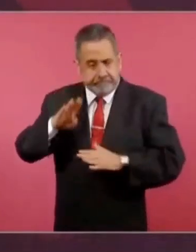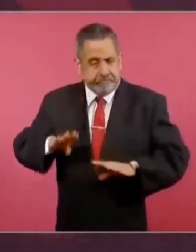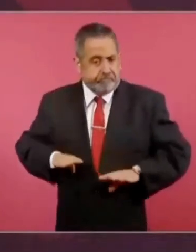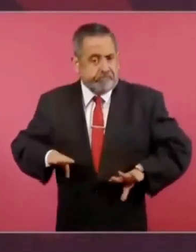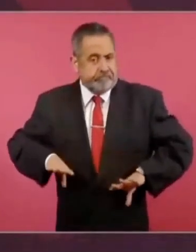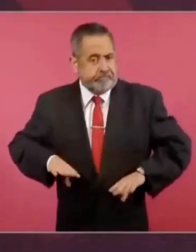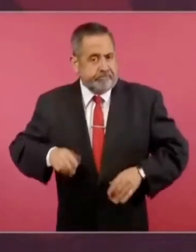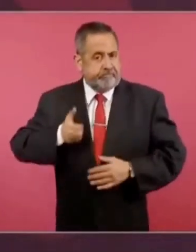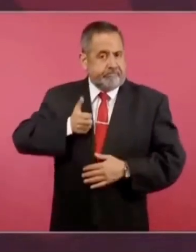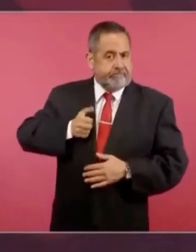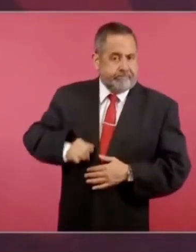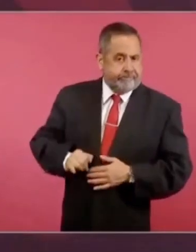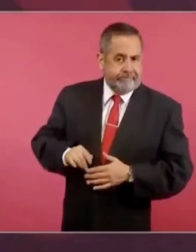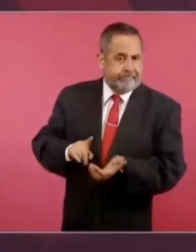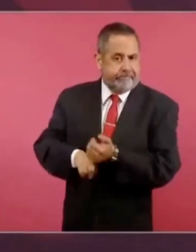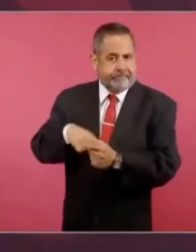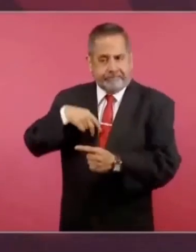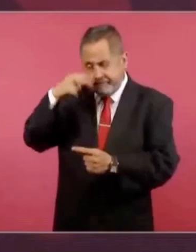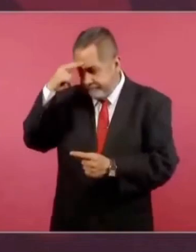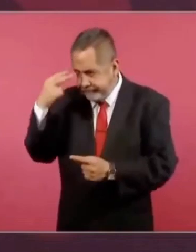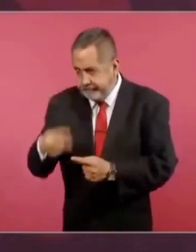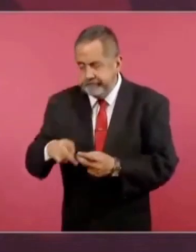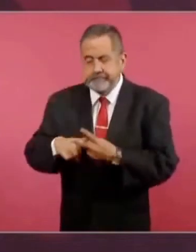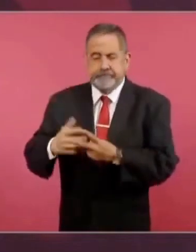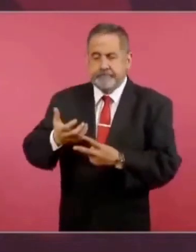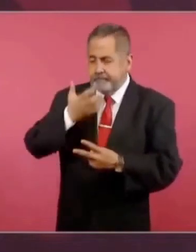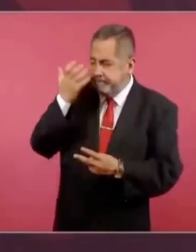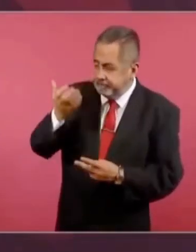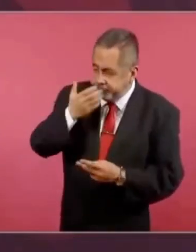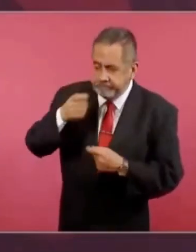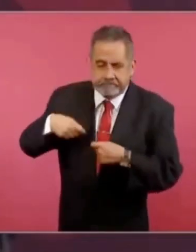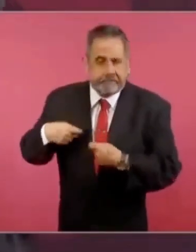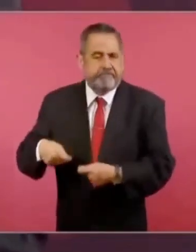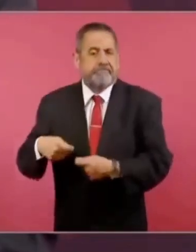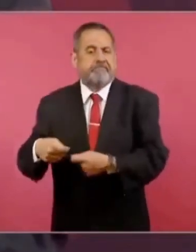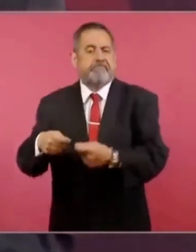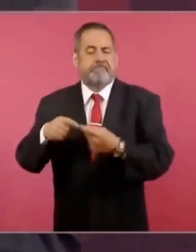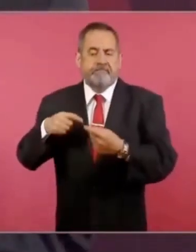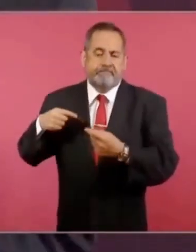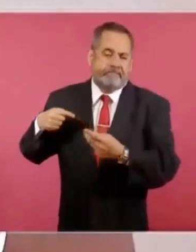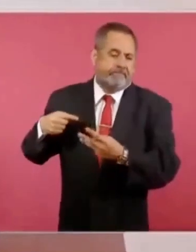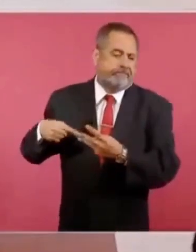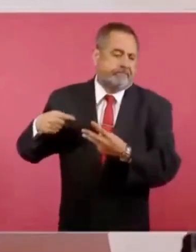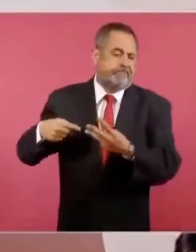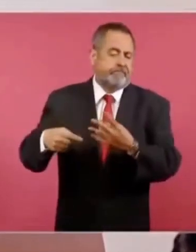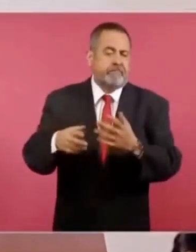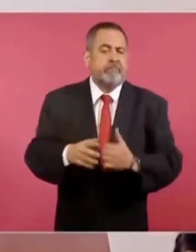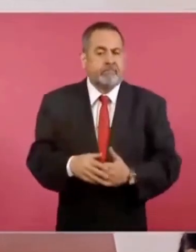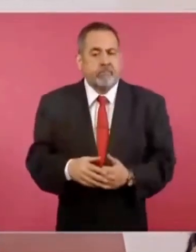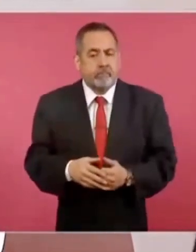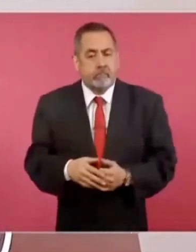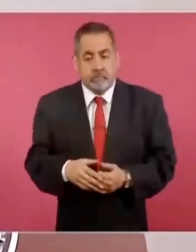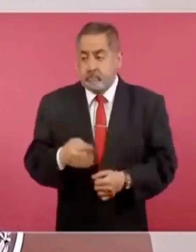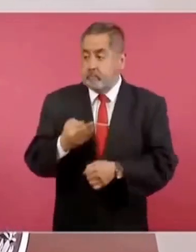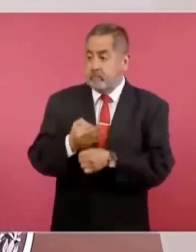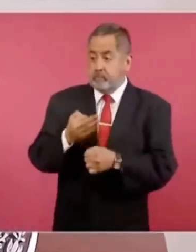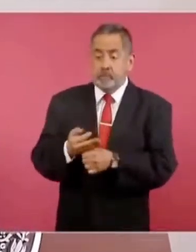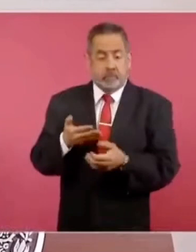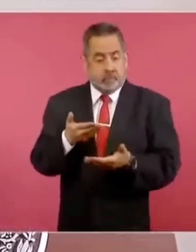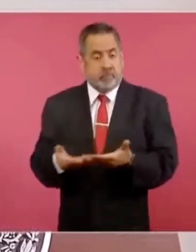costumbres, tradiciones que en la actualidad